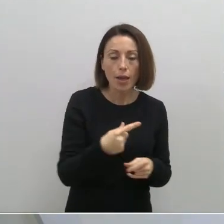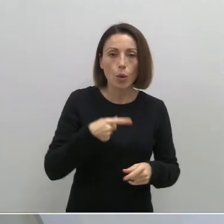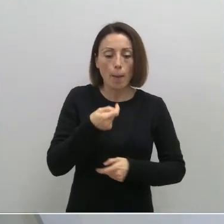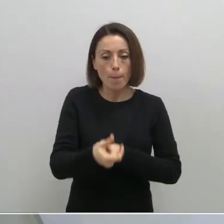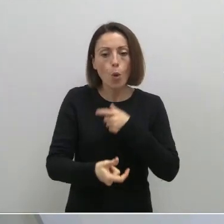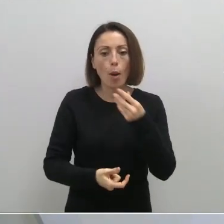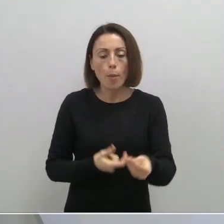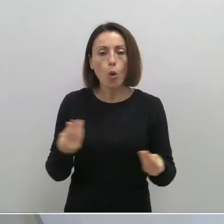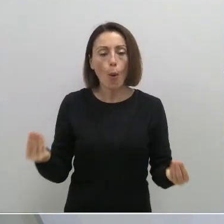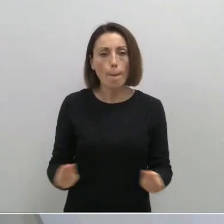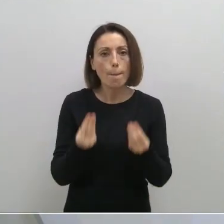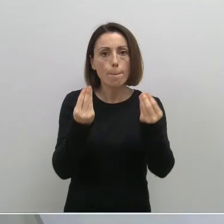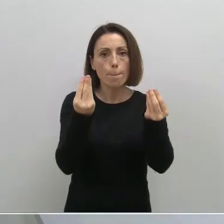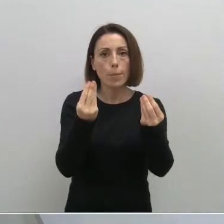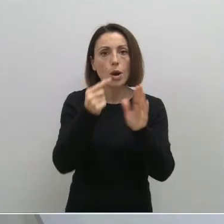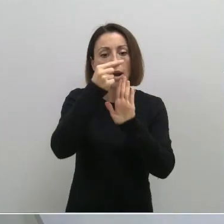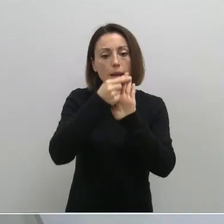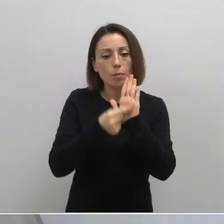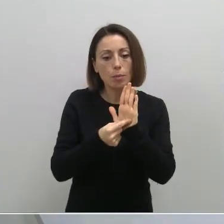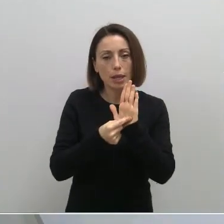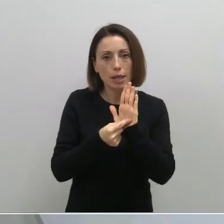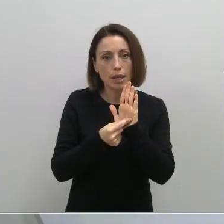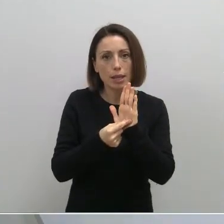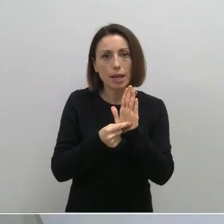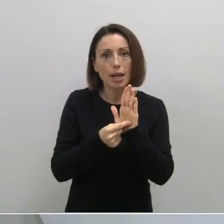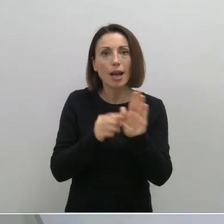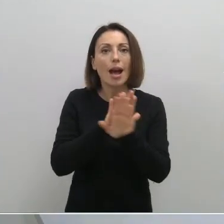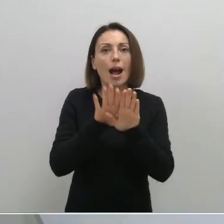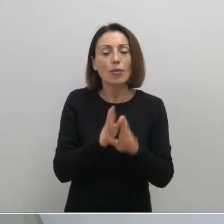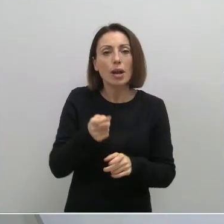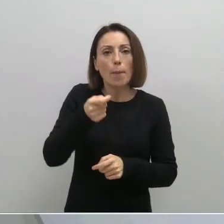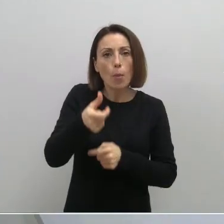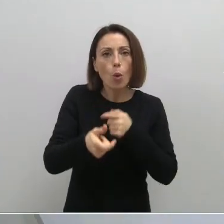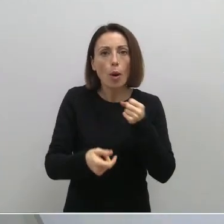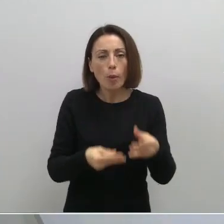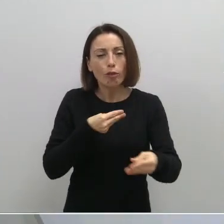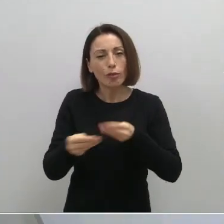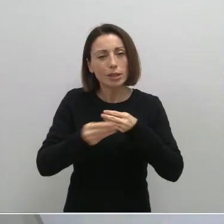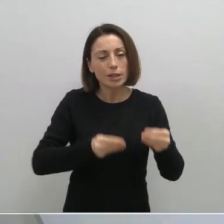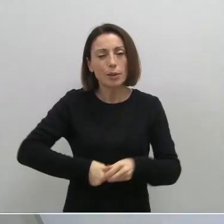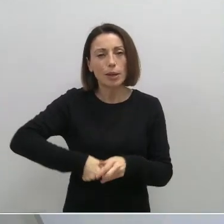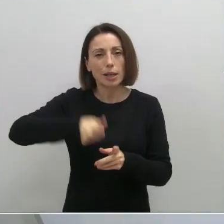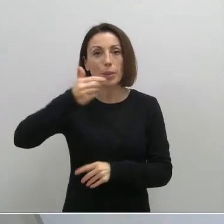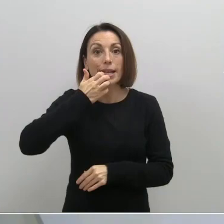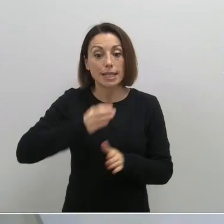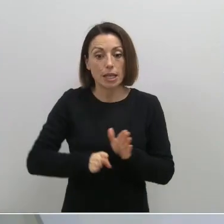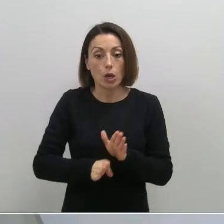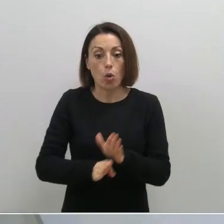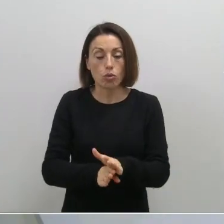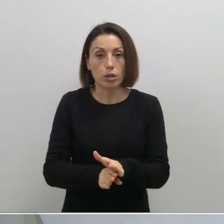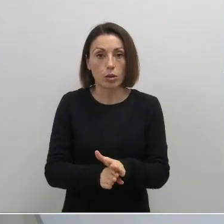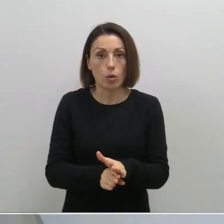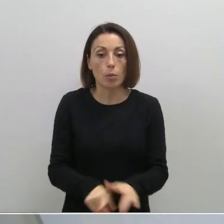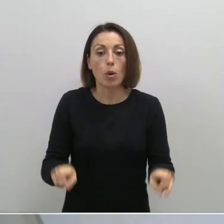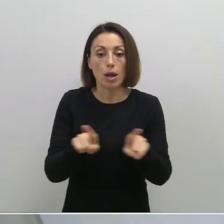progresivamente y que las medidas sean cada vez, para que las medidas sean cada vez menos restrictivas. Si todo sigue así, realmente,